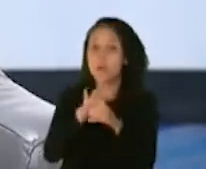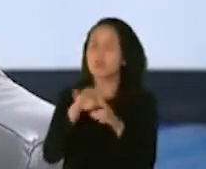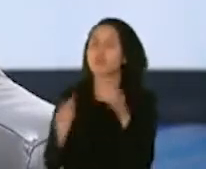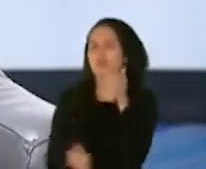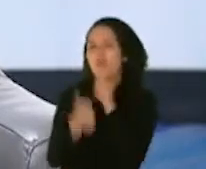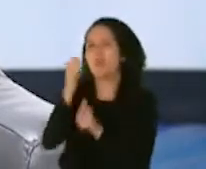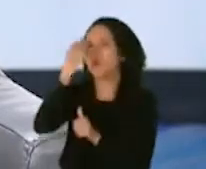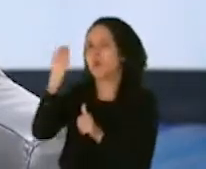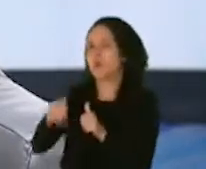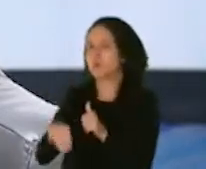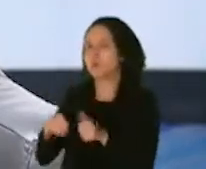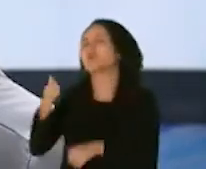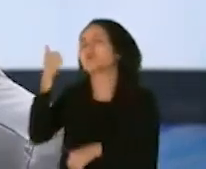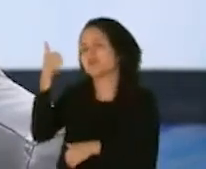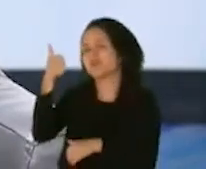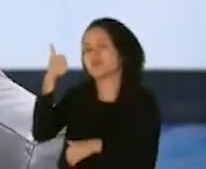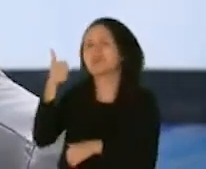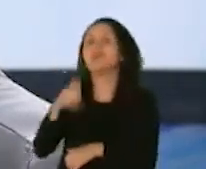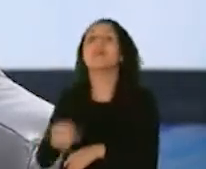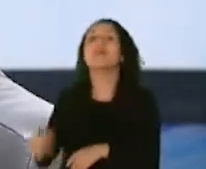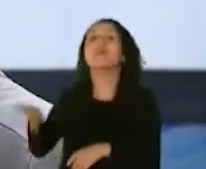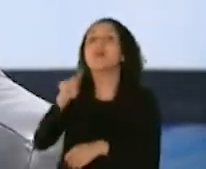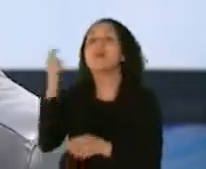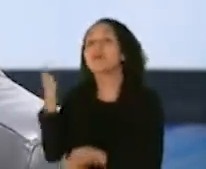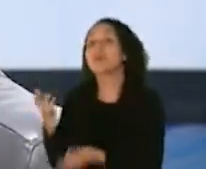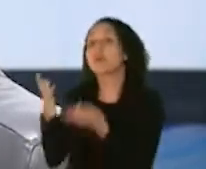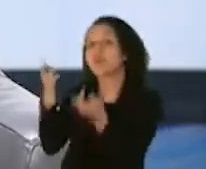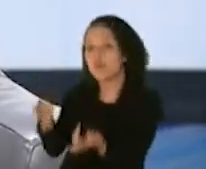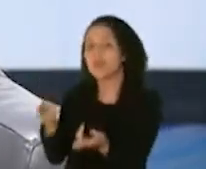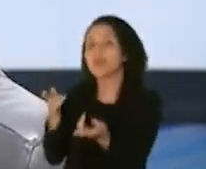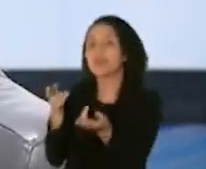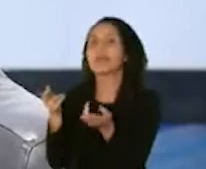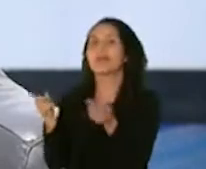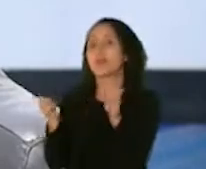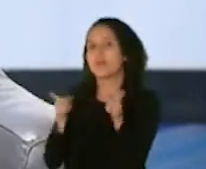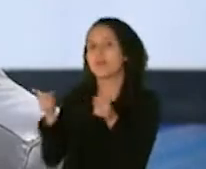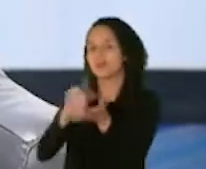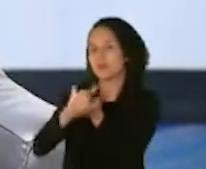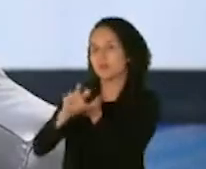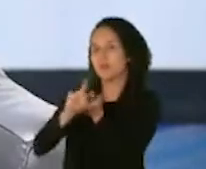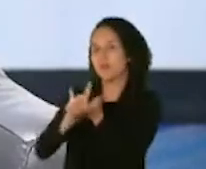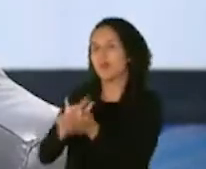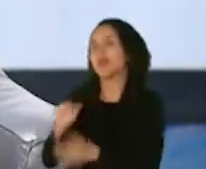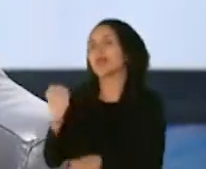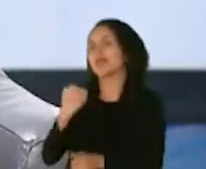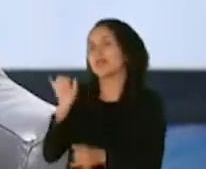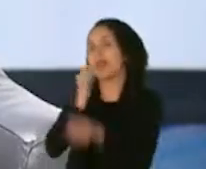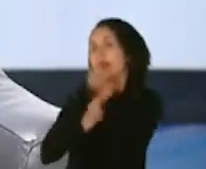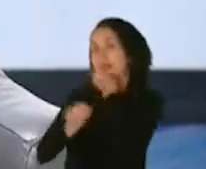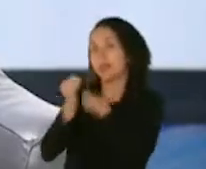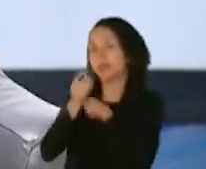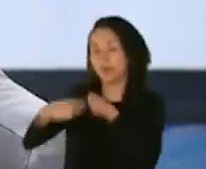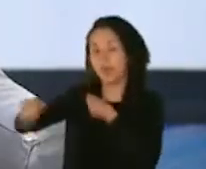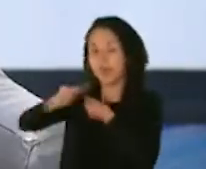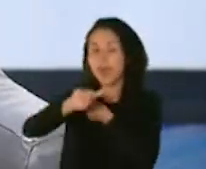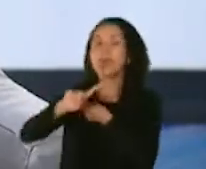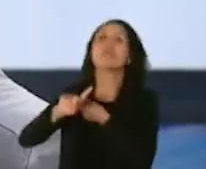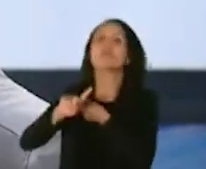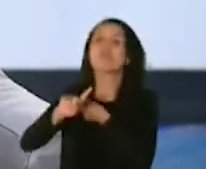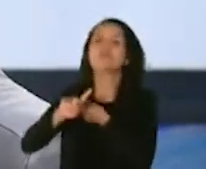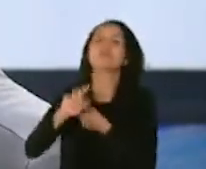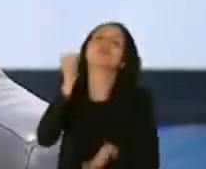mayoritario recomendándole a la Administración de Drogas y Alimentos que emita una